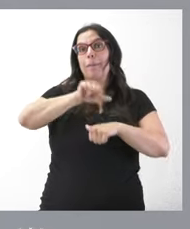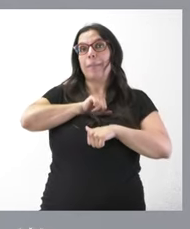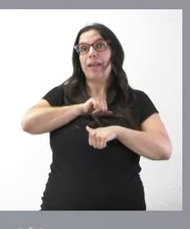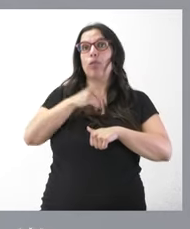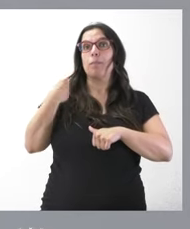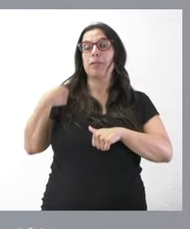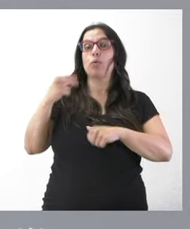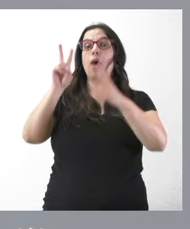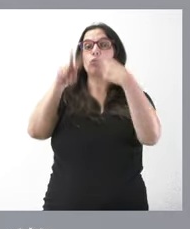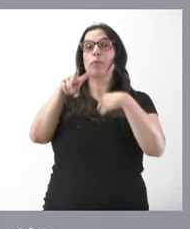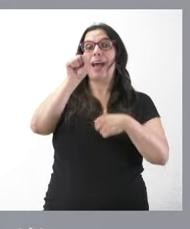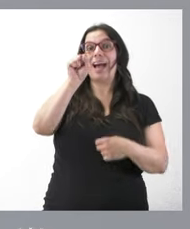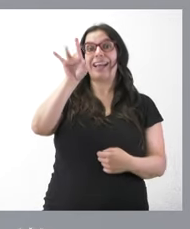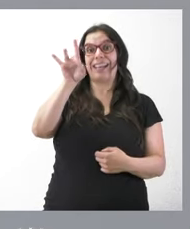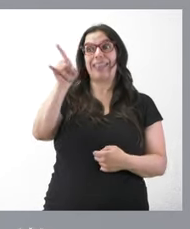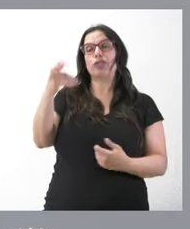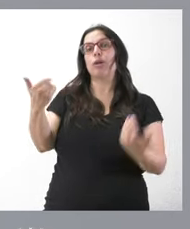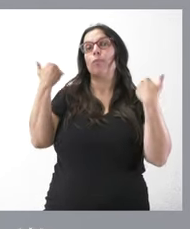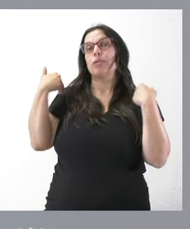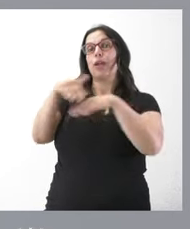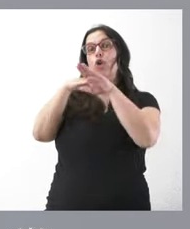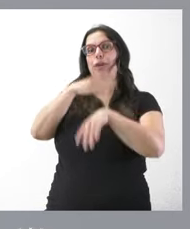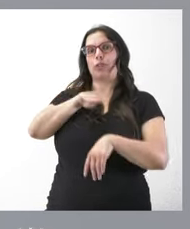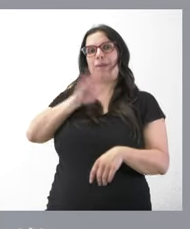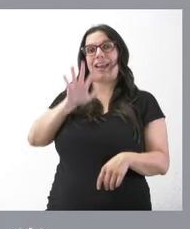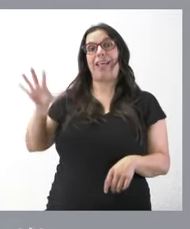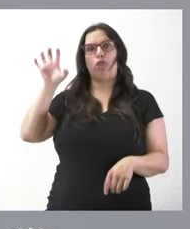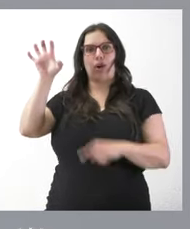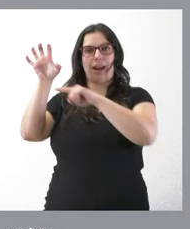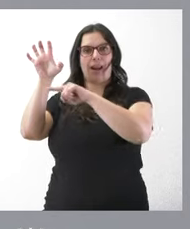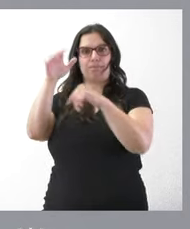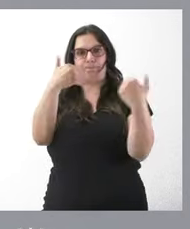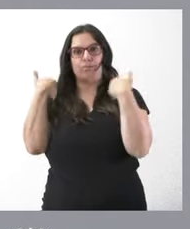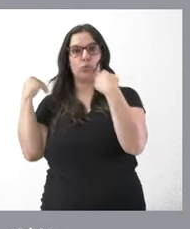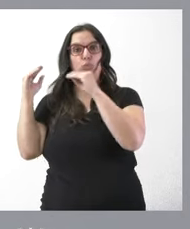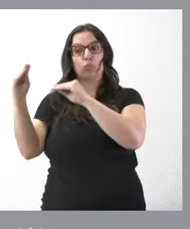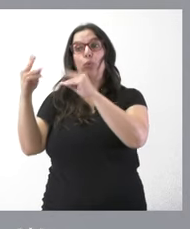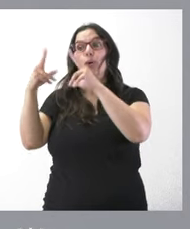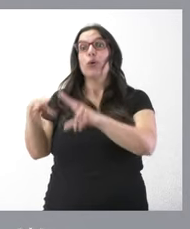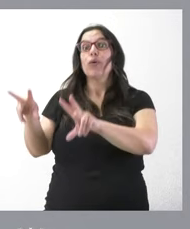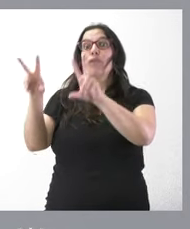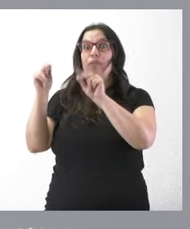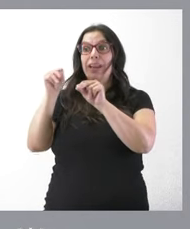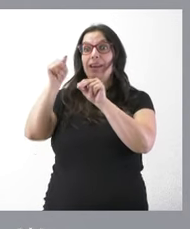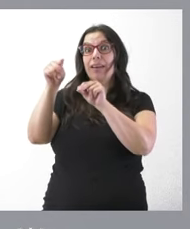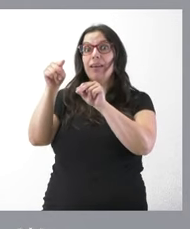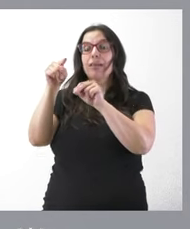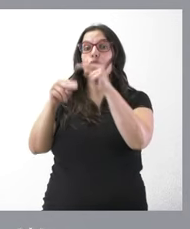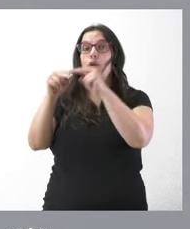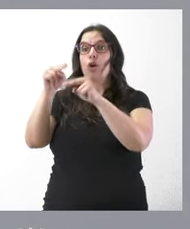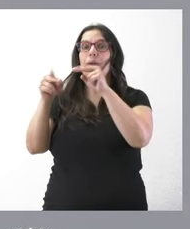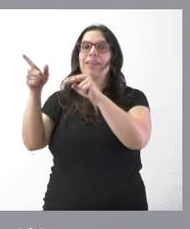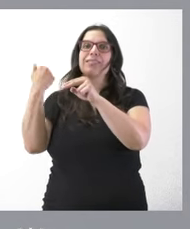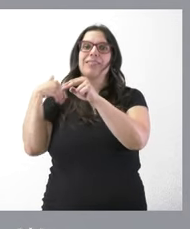de la Autovía A15 que esa es una competencia nacional que una vez finalice lógicamente va a prestar ese servicio